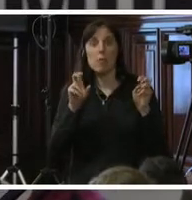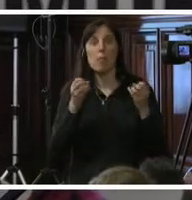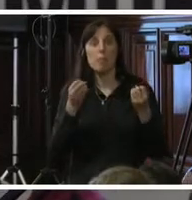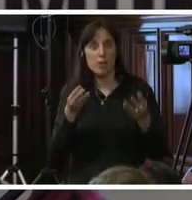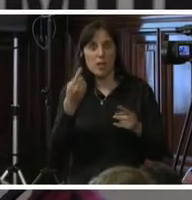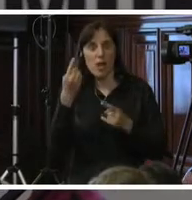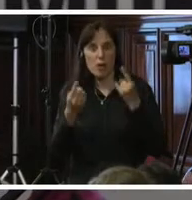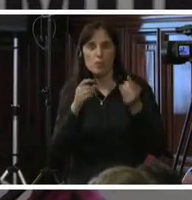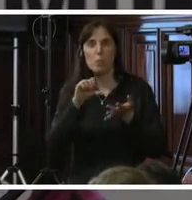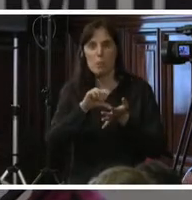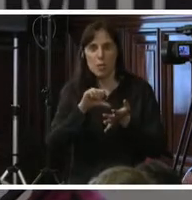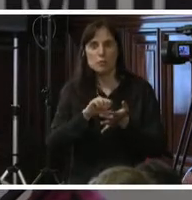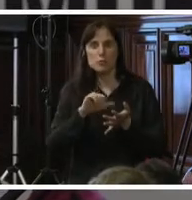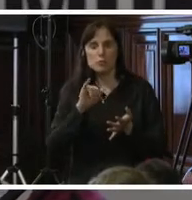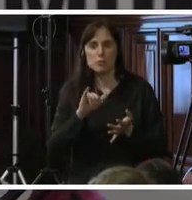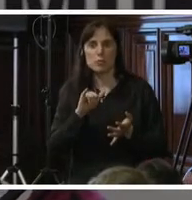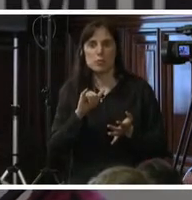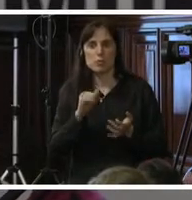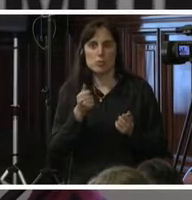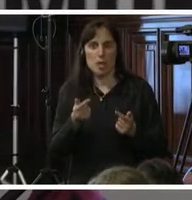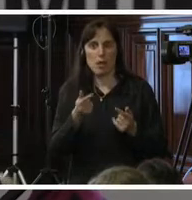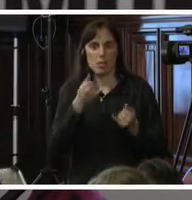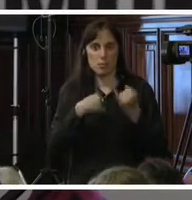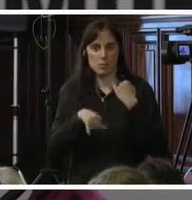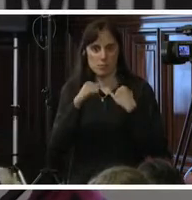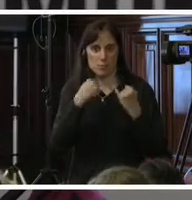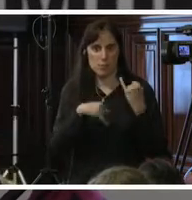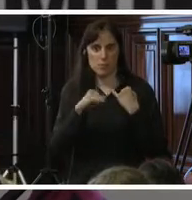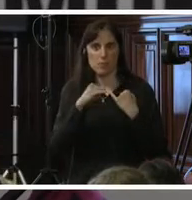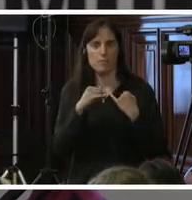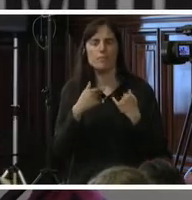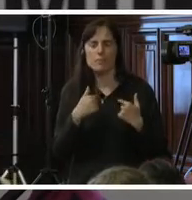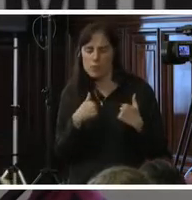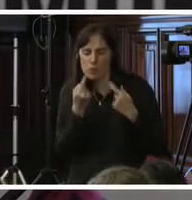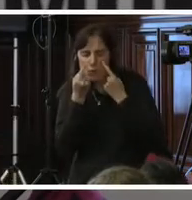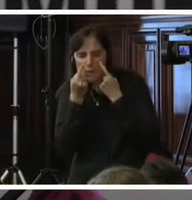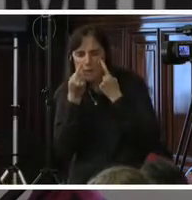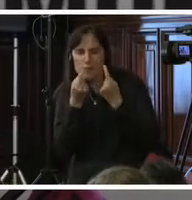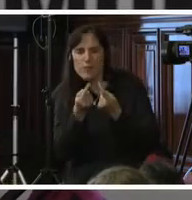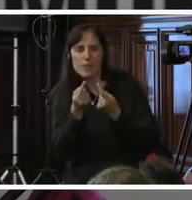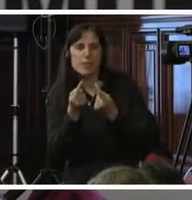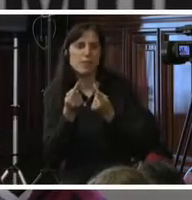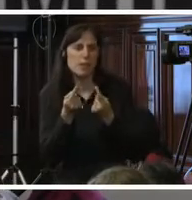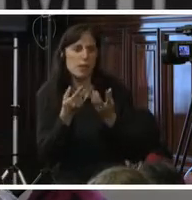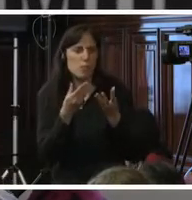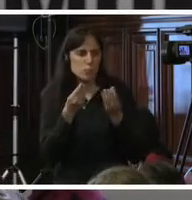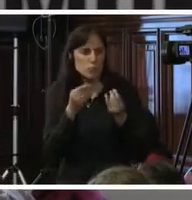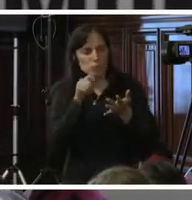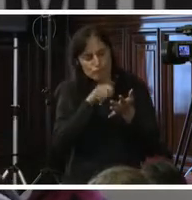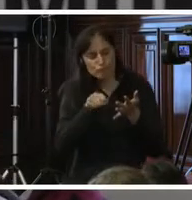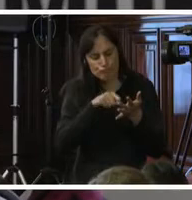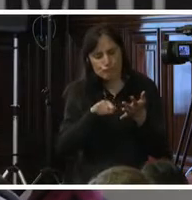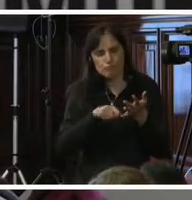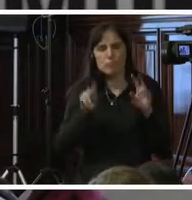países receptores. Y he visto mucha cosa escrita en este